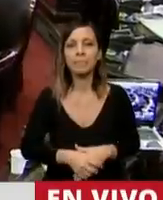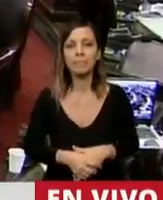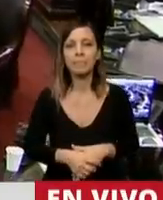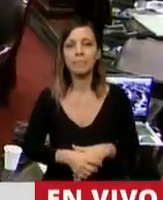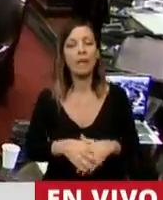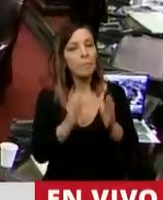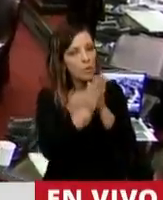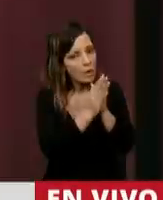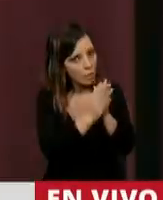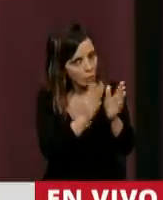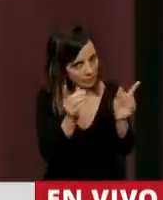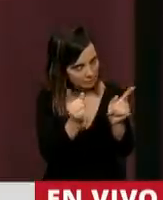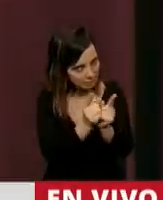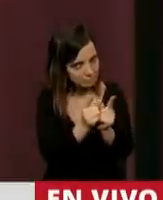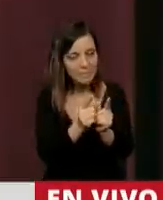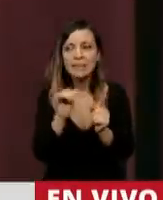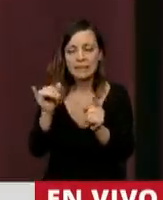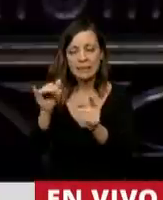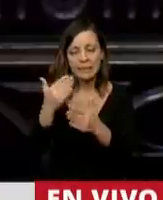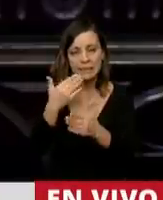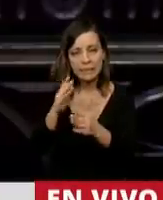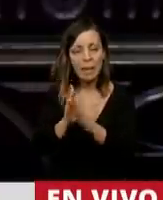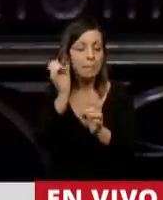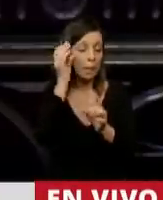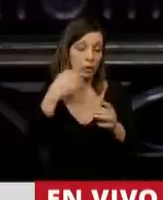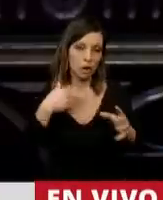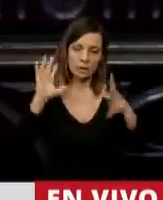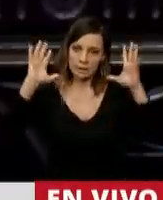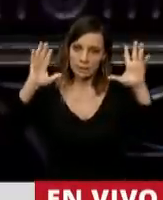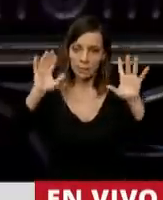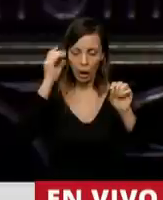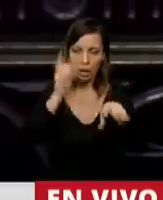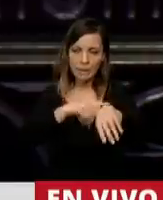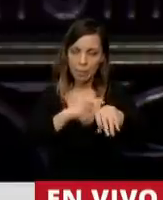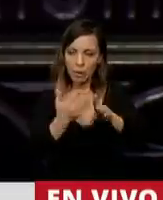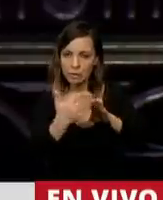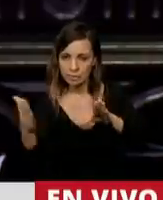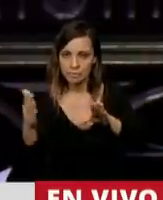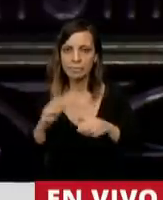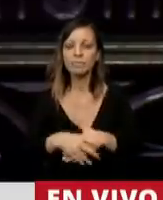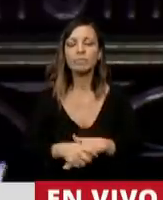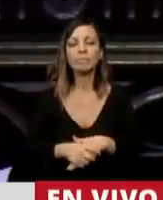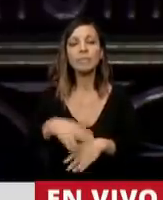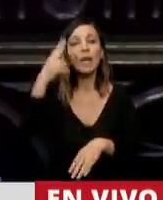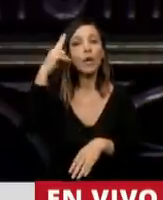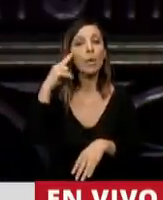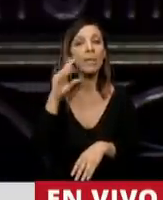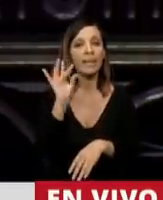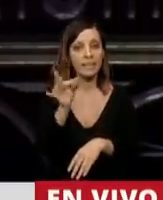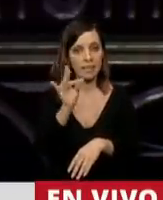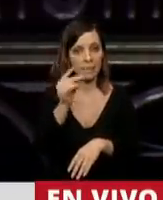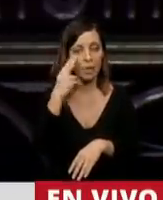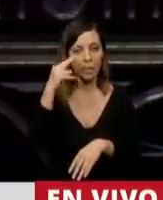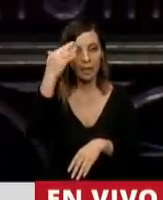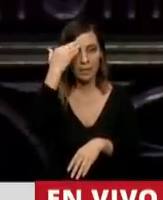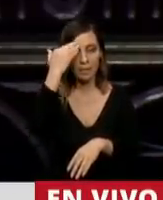Vaya redondeando. Gracias, señor presidente. Y disculpen por ahí por excederme un poco en el tiempo. 9 de diciembre de